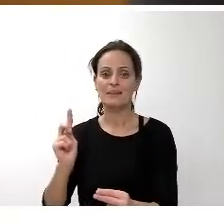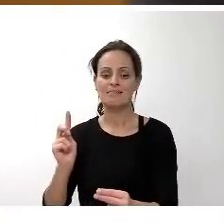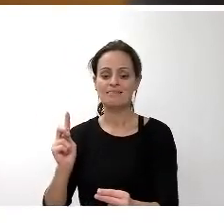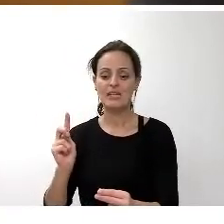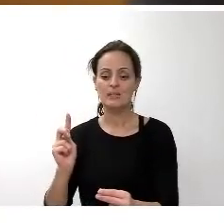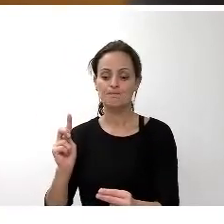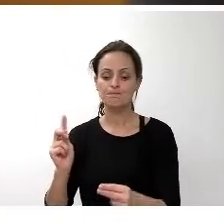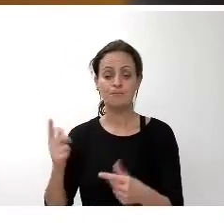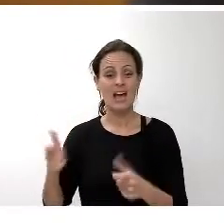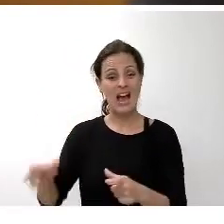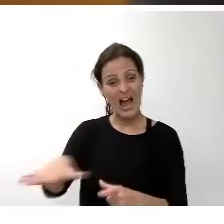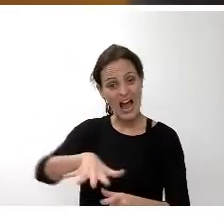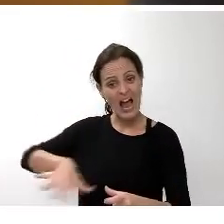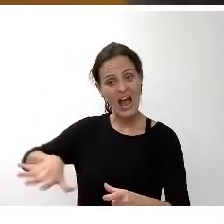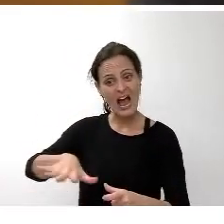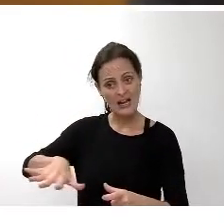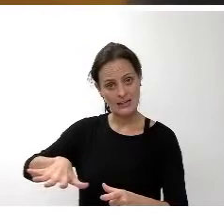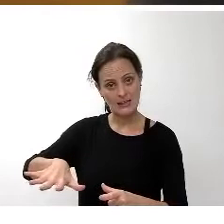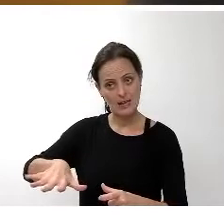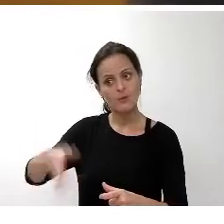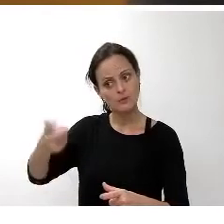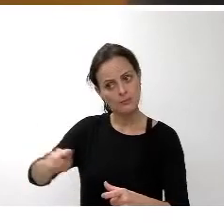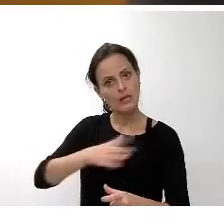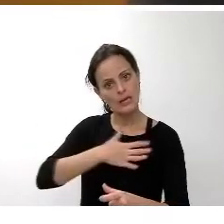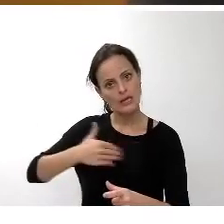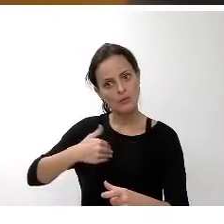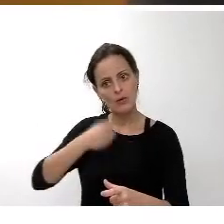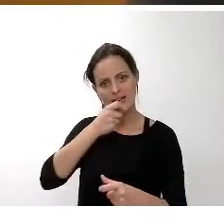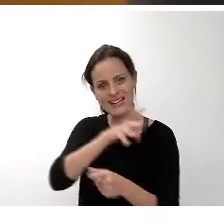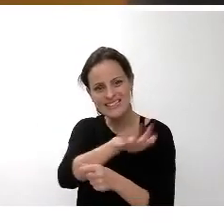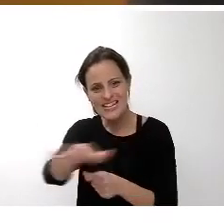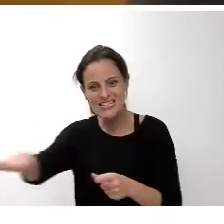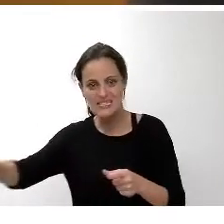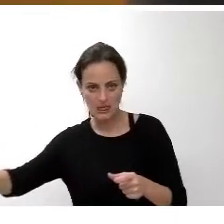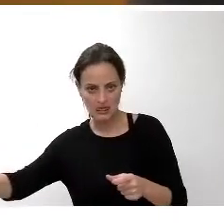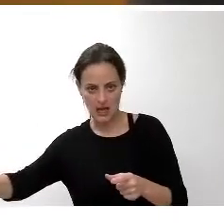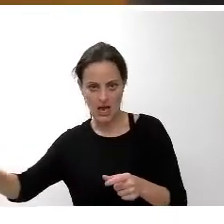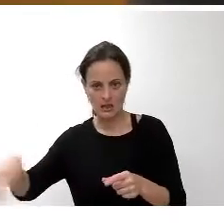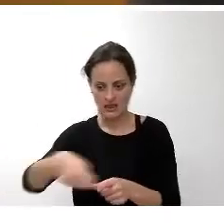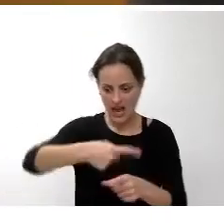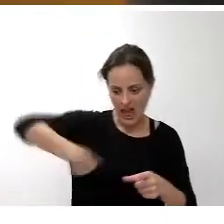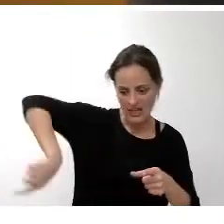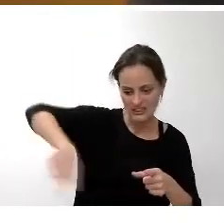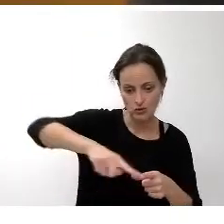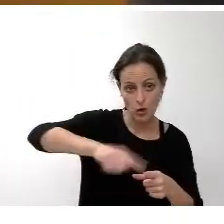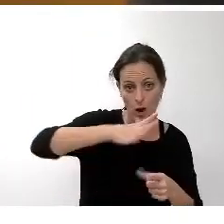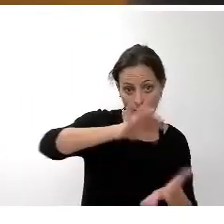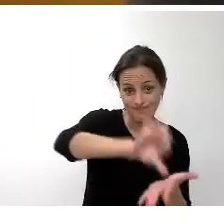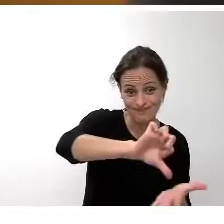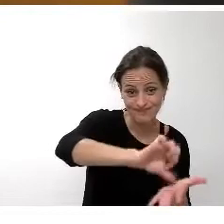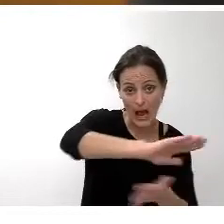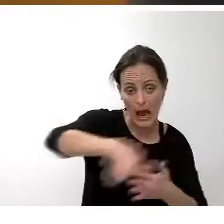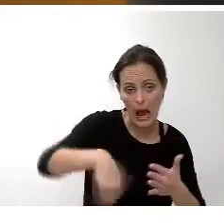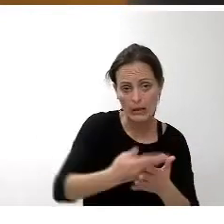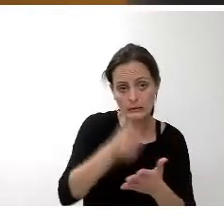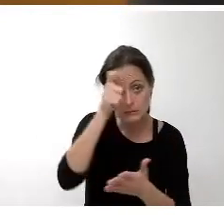con dotación necesaria para extender esa red troncal desde el anillo a municipios y a la mejora de la